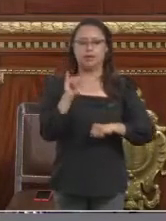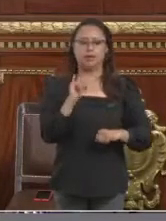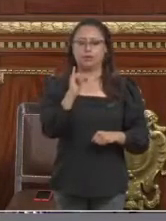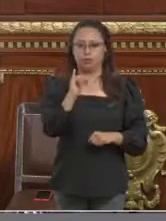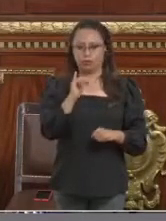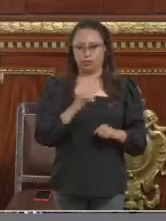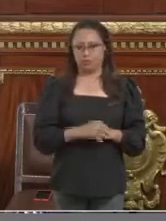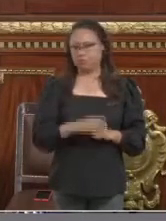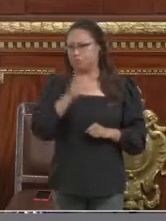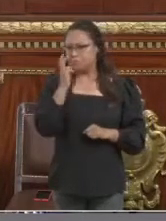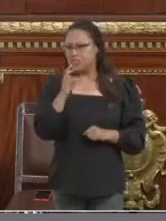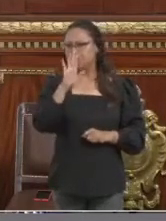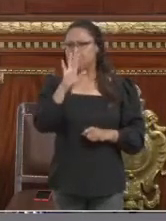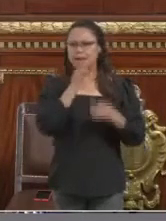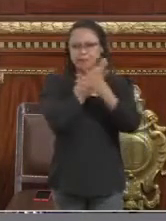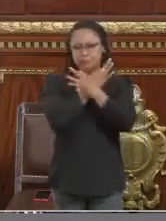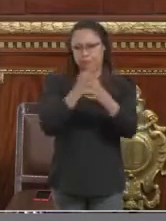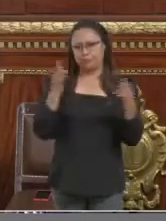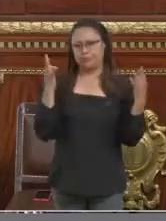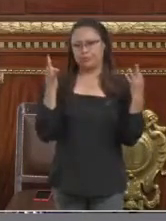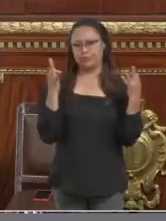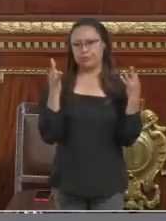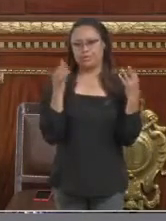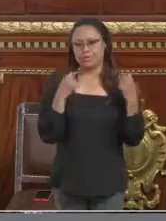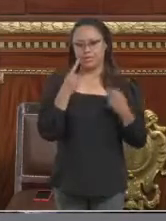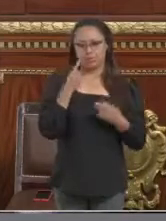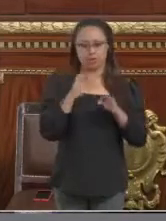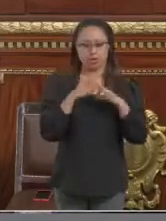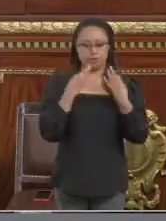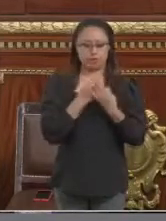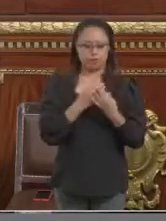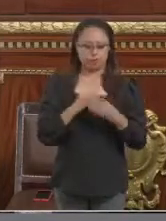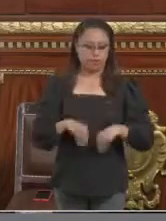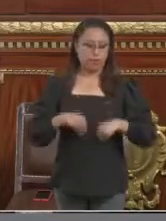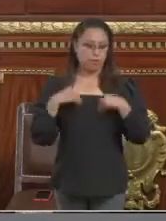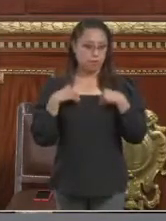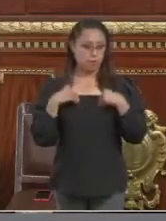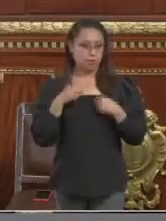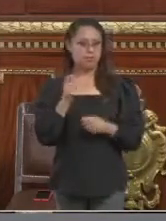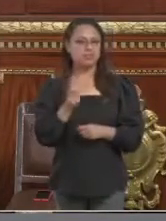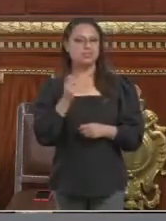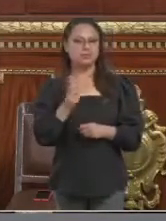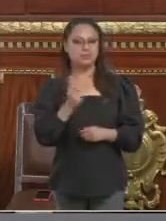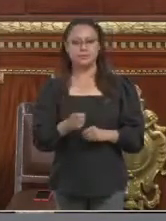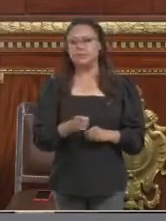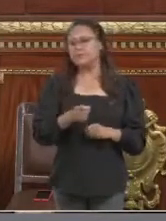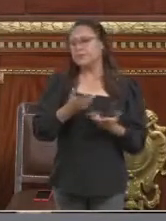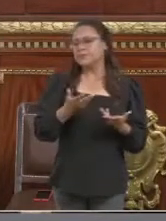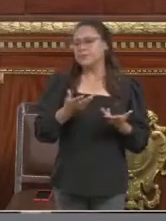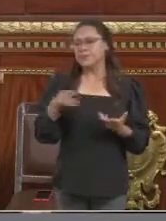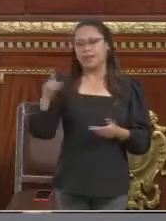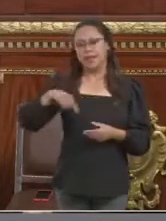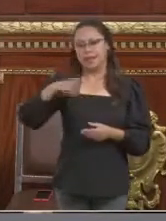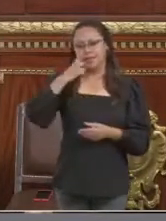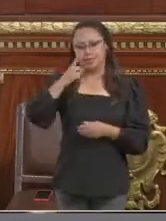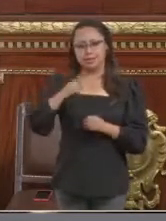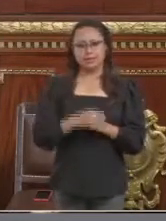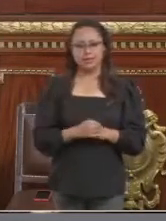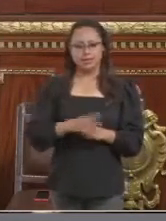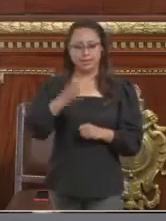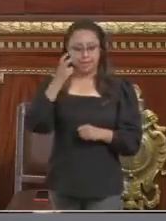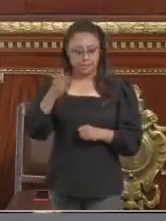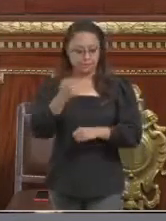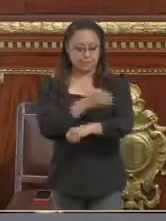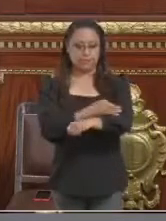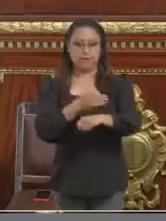statement, es un posicionamiento de vida. Es decir, esto es un posicionamiento que indica la familia es esta y no otra.